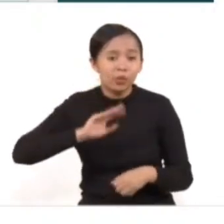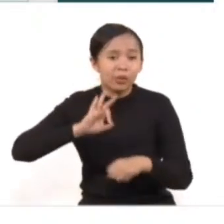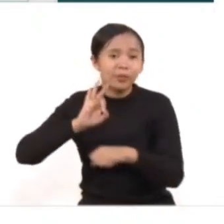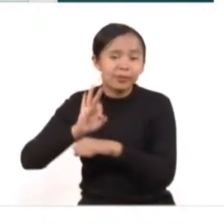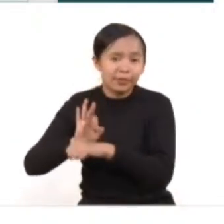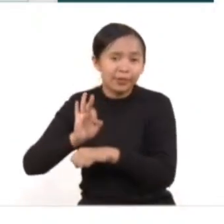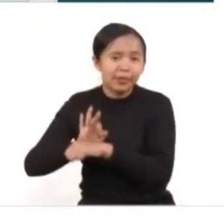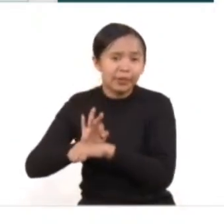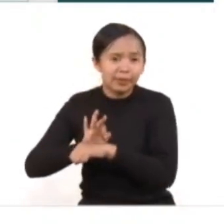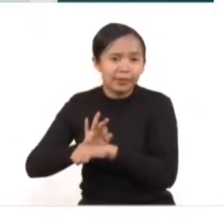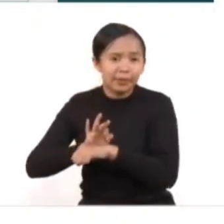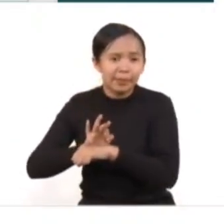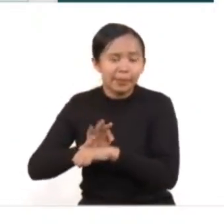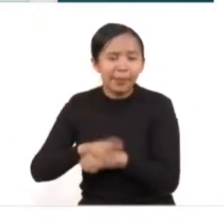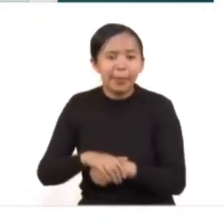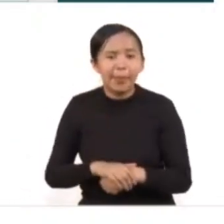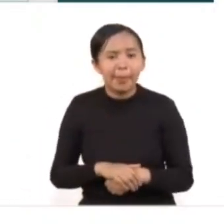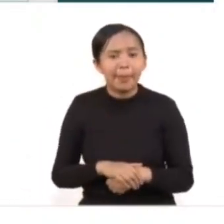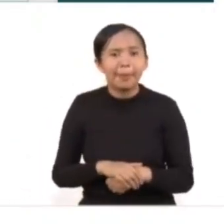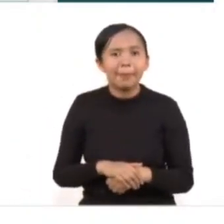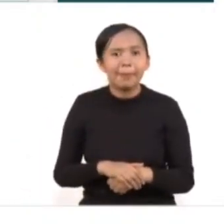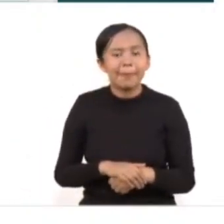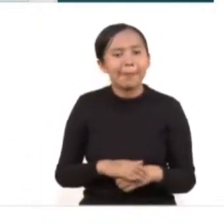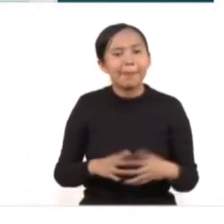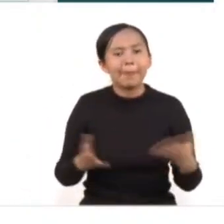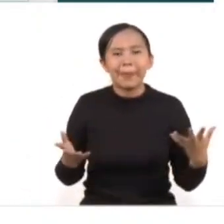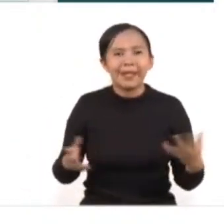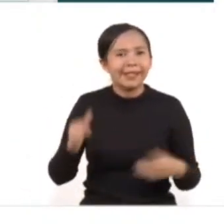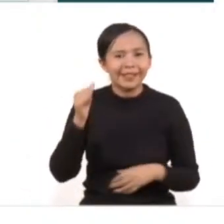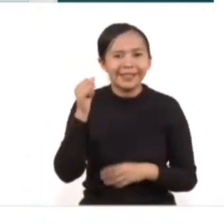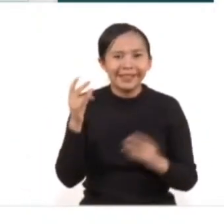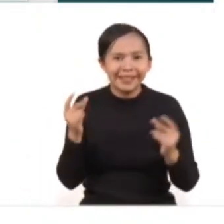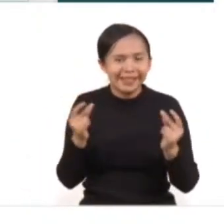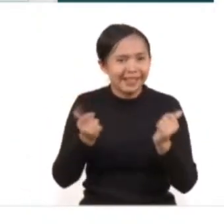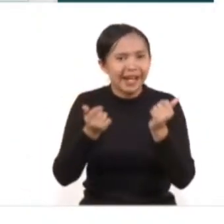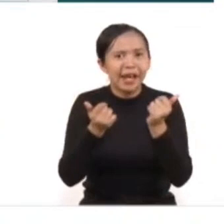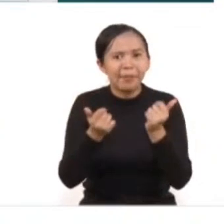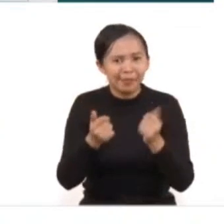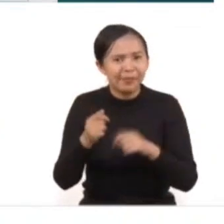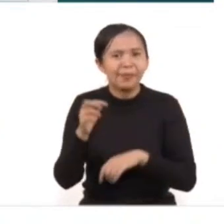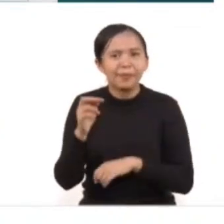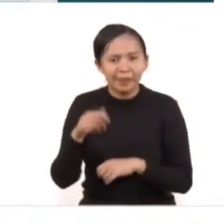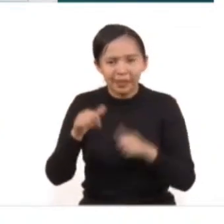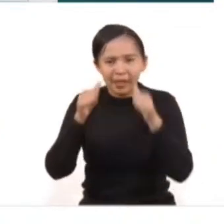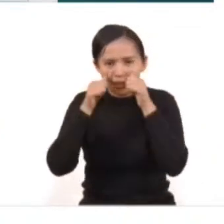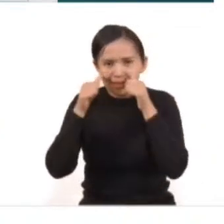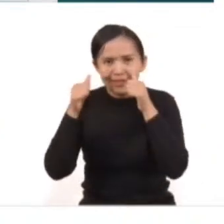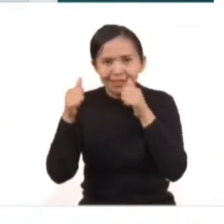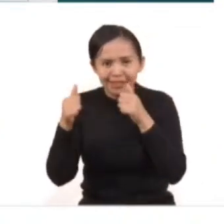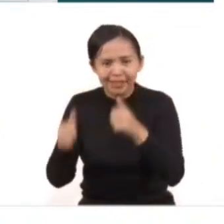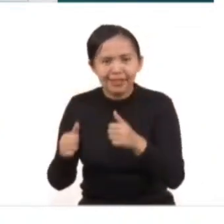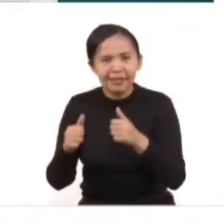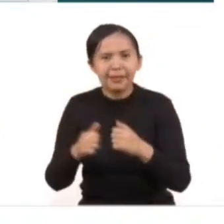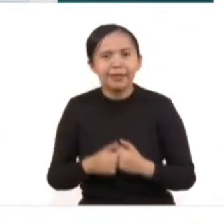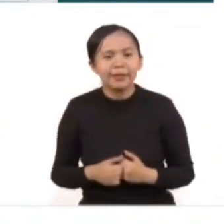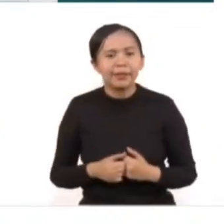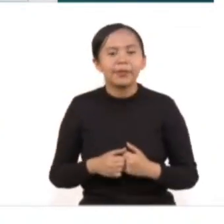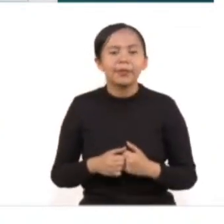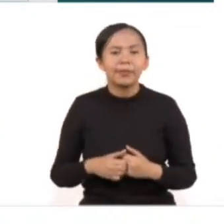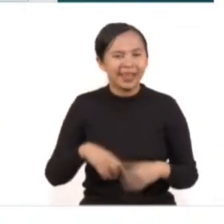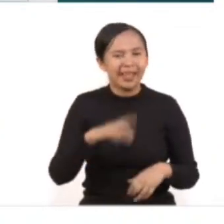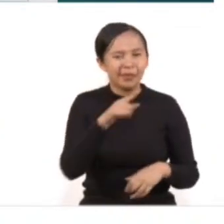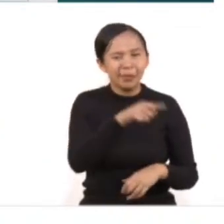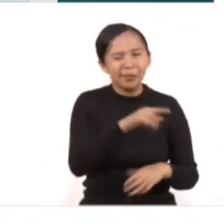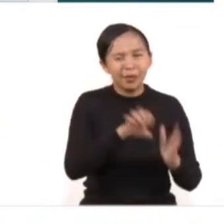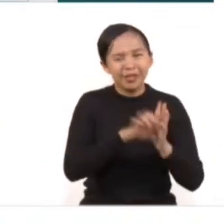plazo, pero también de manera inmediata, como lo hemos escuchado por parte de la Secretaría de las